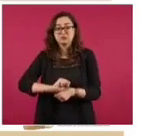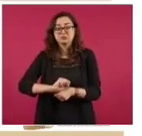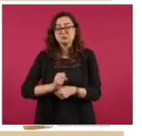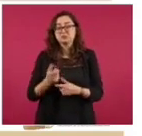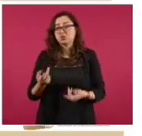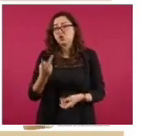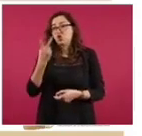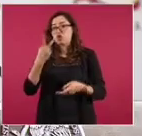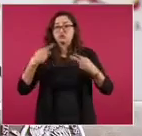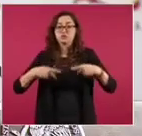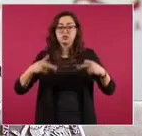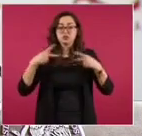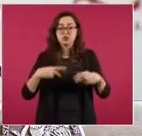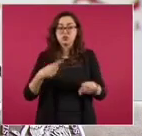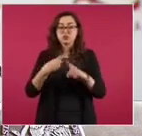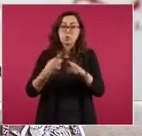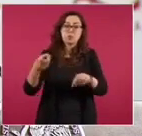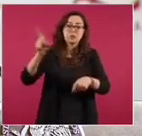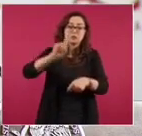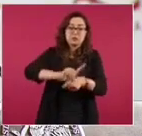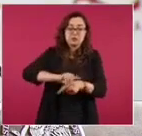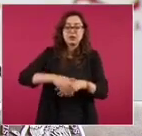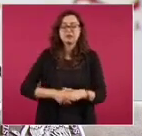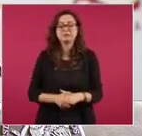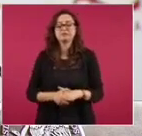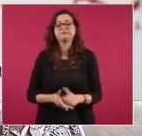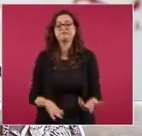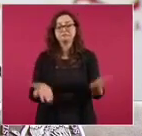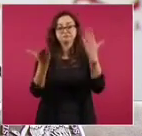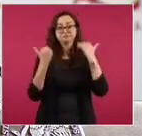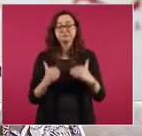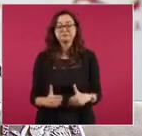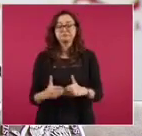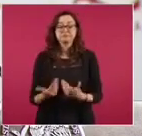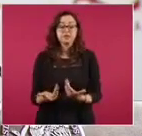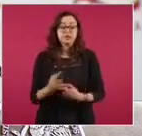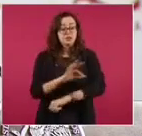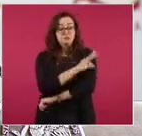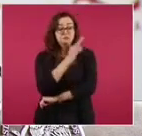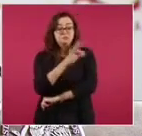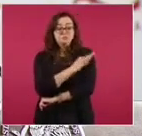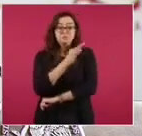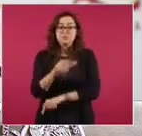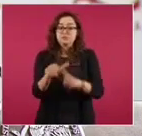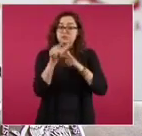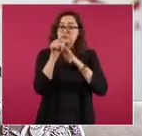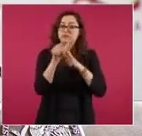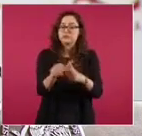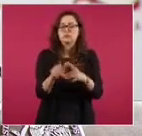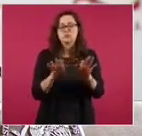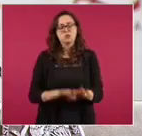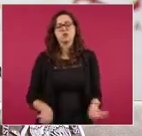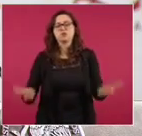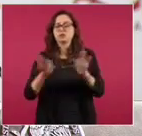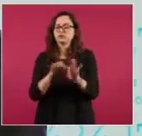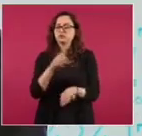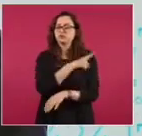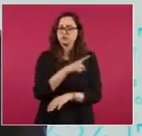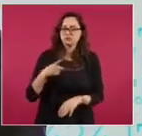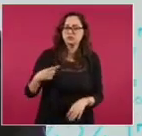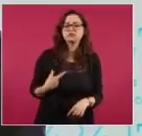Y lo penúltimo que comento es la vacunación continúa, nos interesa mucho que se completen todos los esquemas de vacunación.